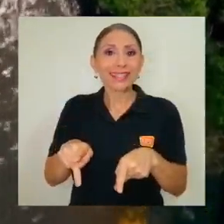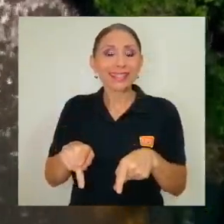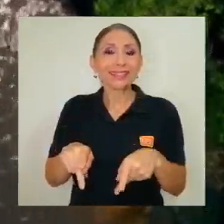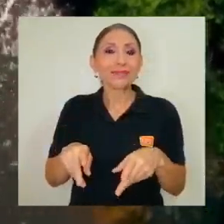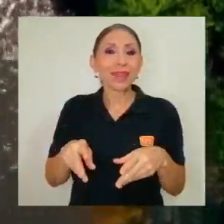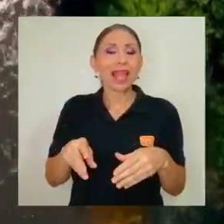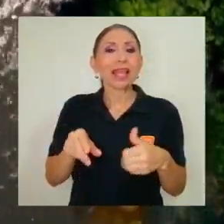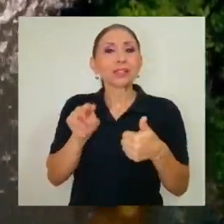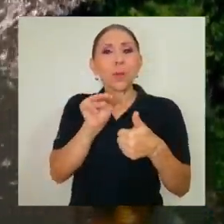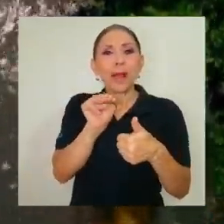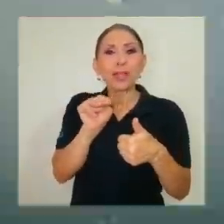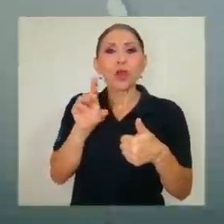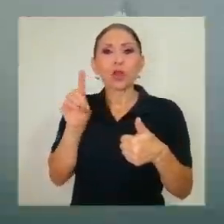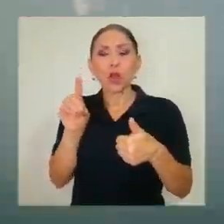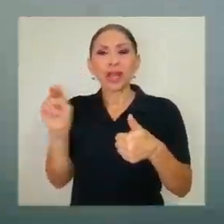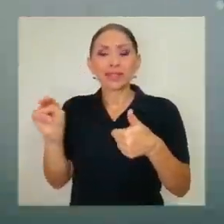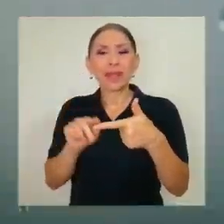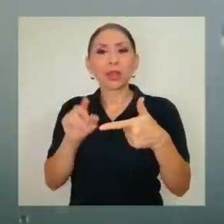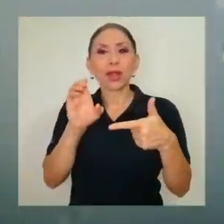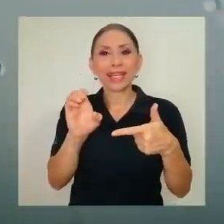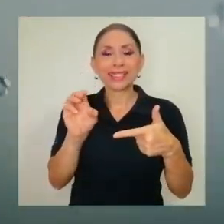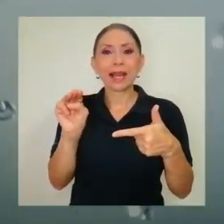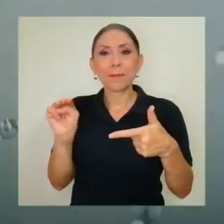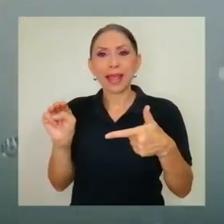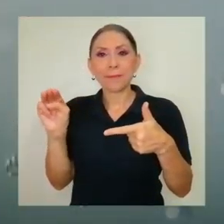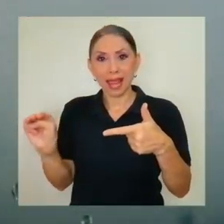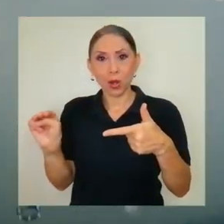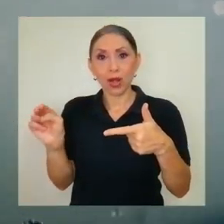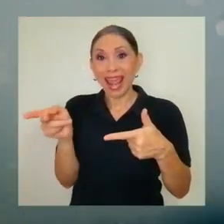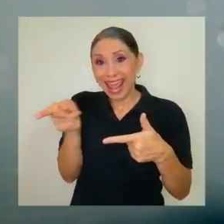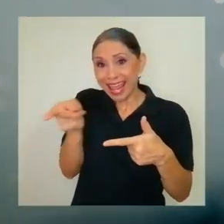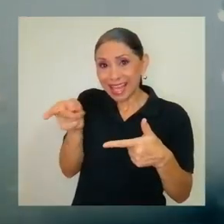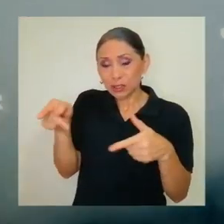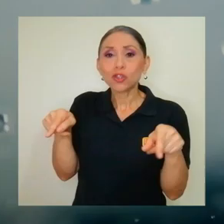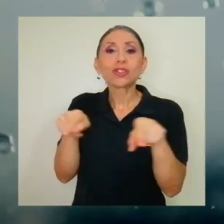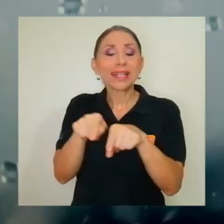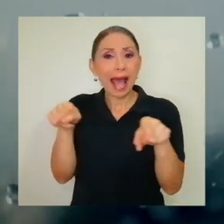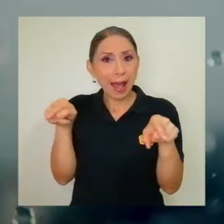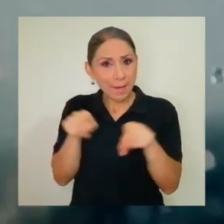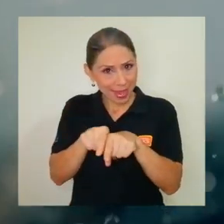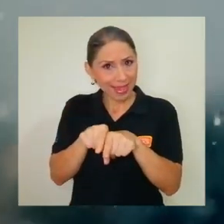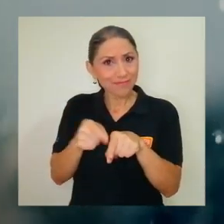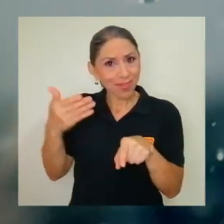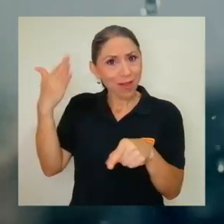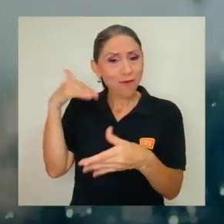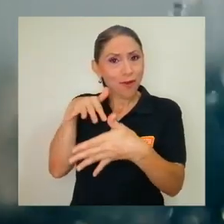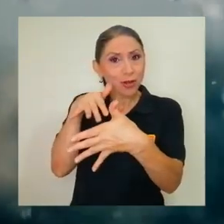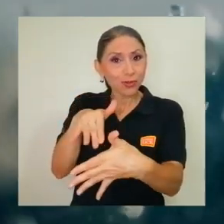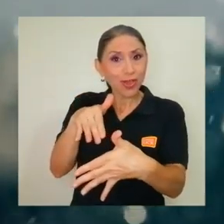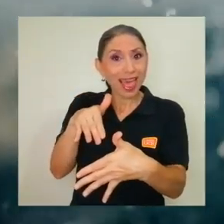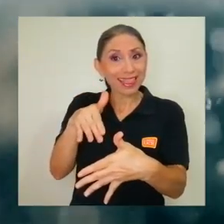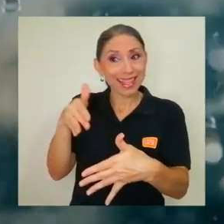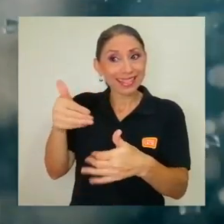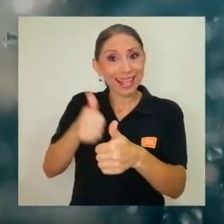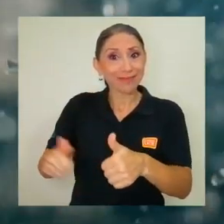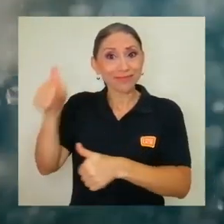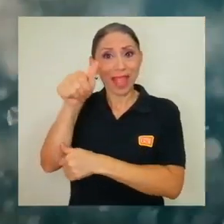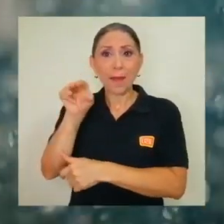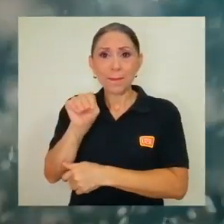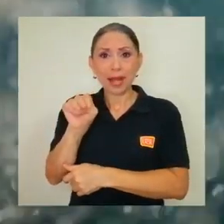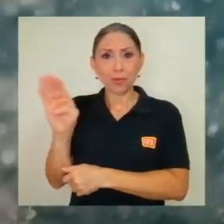nacimiento y Crystal Mike Michael, ellas dos también fueron estudiantes de Mark Bush.